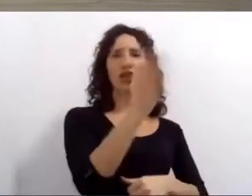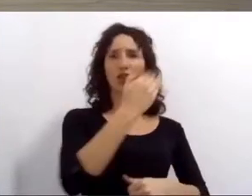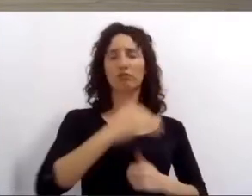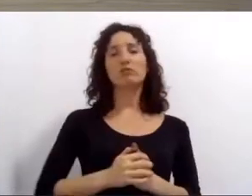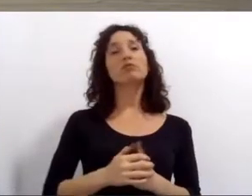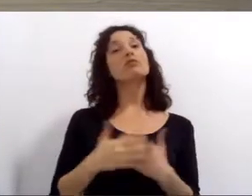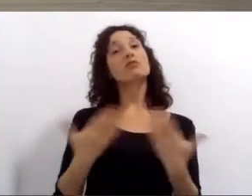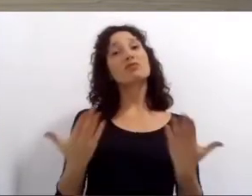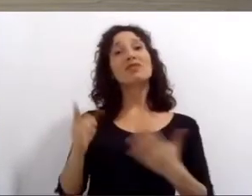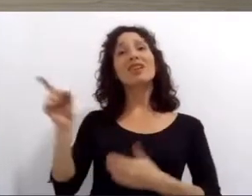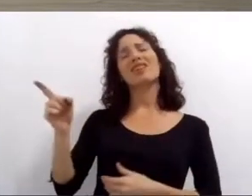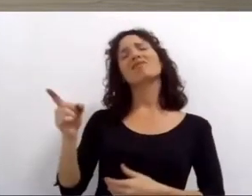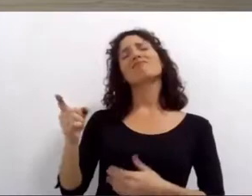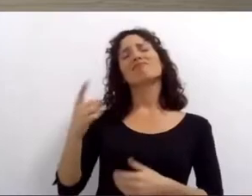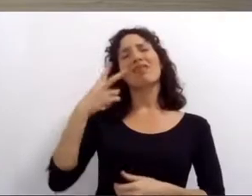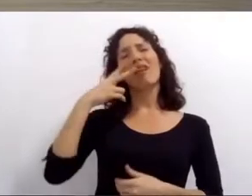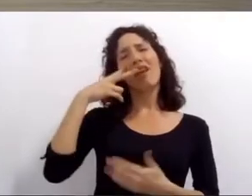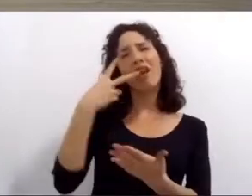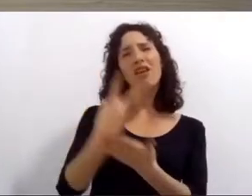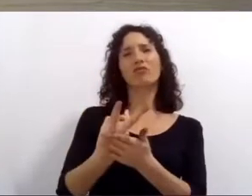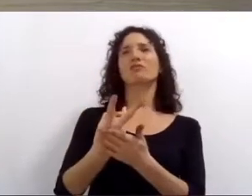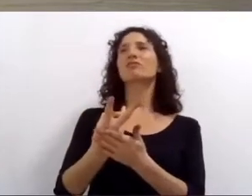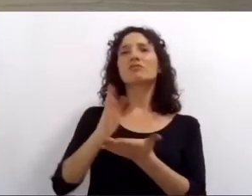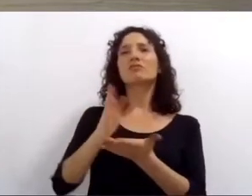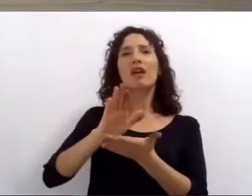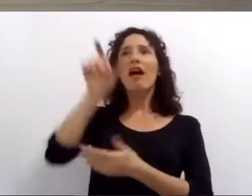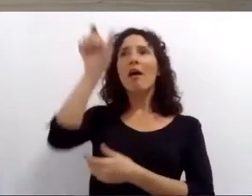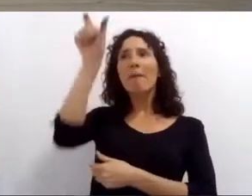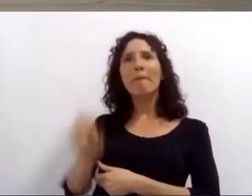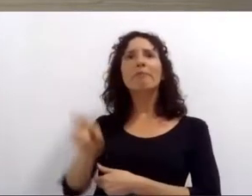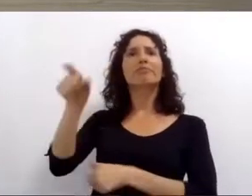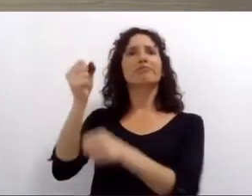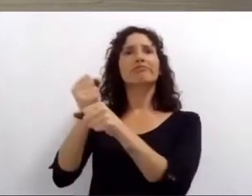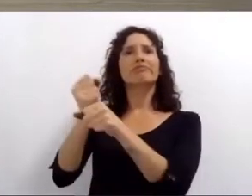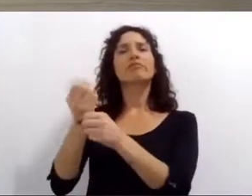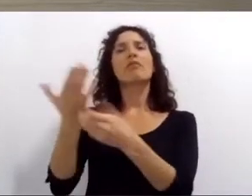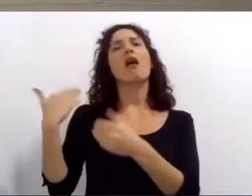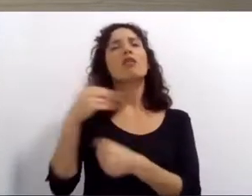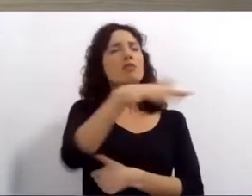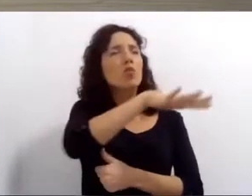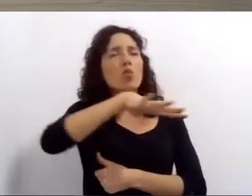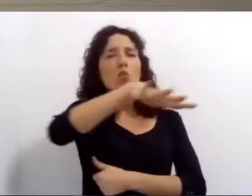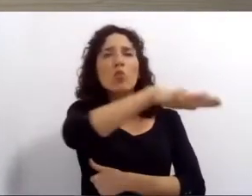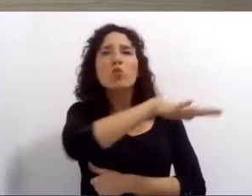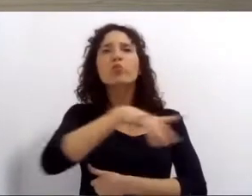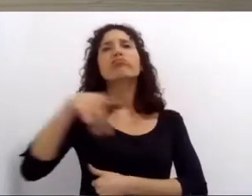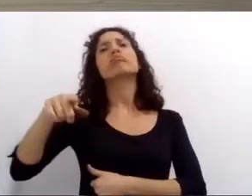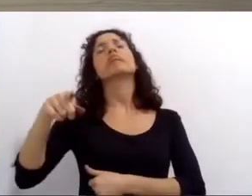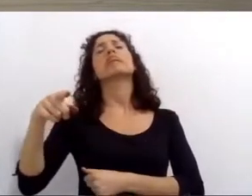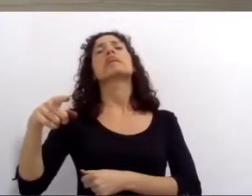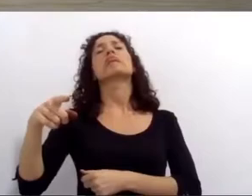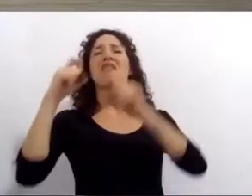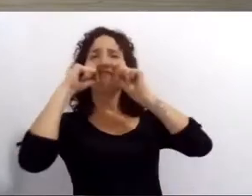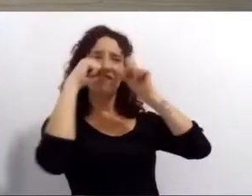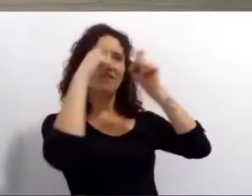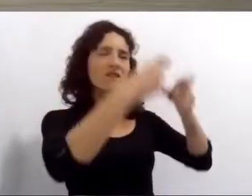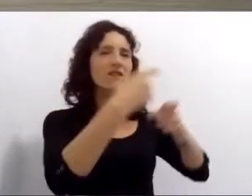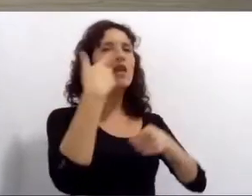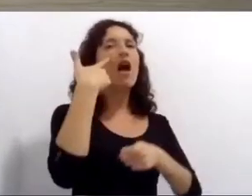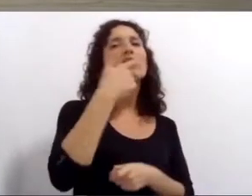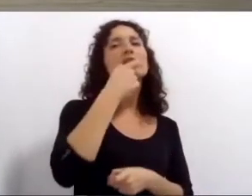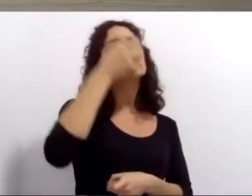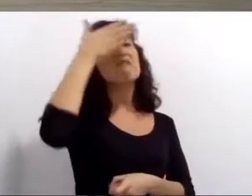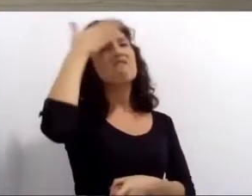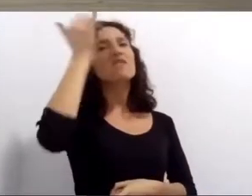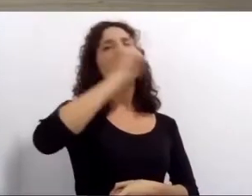territorio, rastreando personas contagiadas en cada barrio. Gracias a ellos, mientras en otras ciudades crecían exponencialmente los